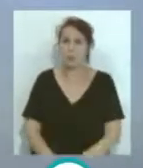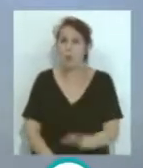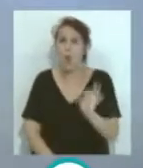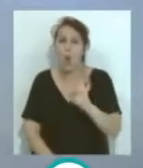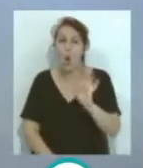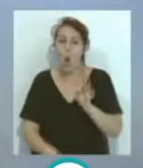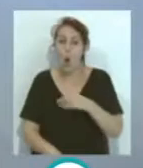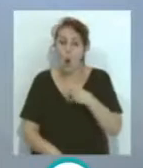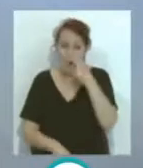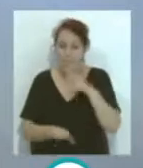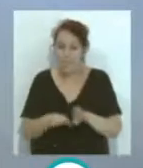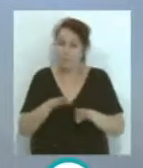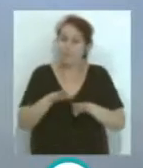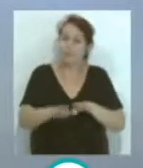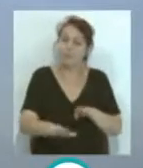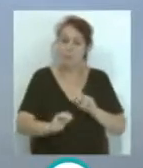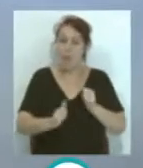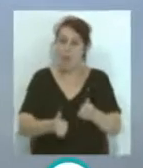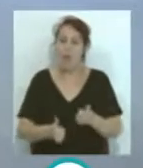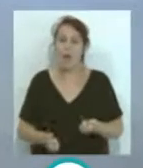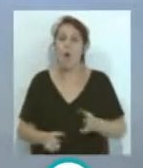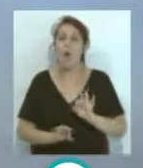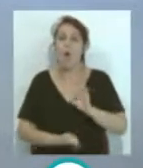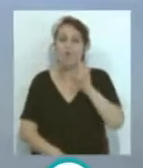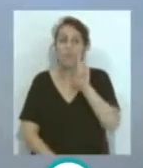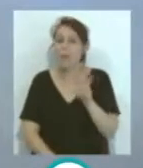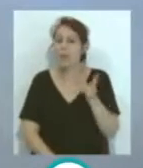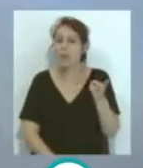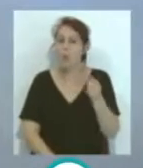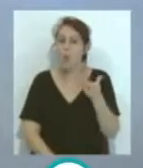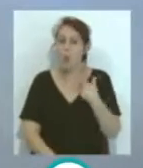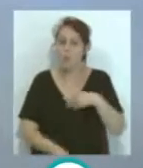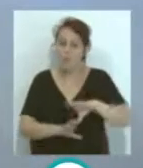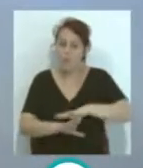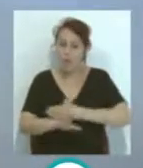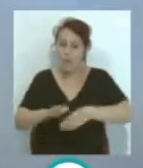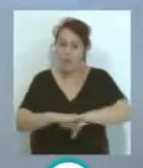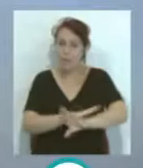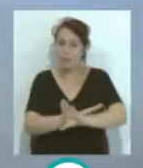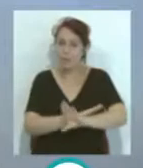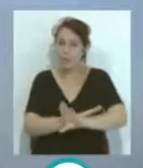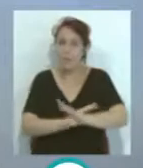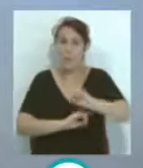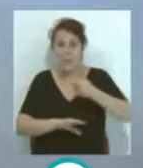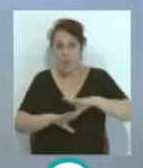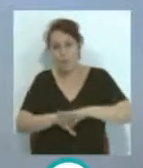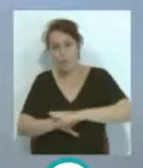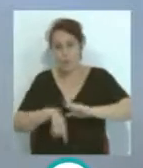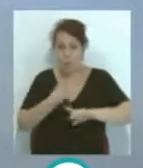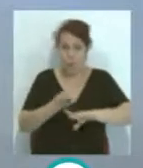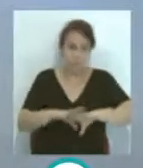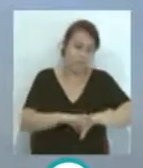entran con el pie derecho a la cancha... ...o si te ponen una bota... ...primero a la derecha y después a la